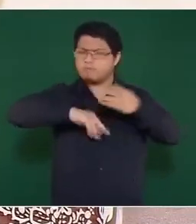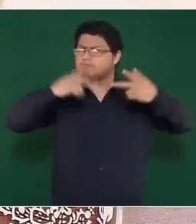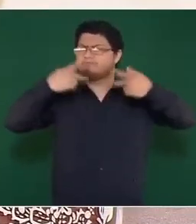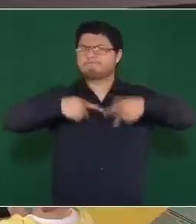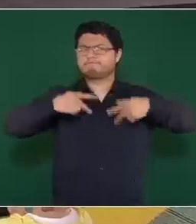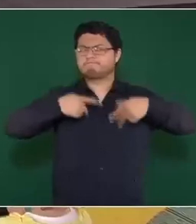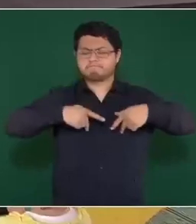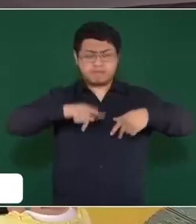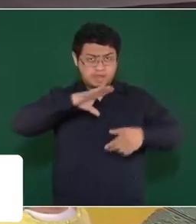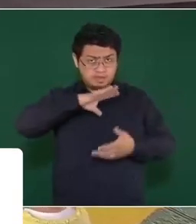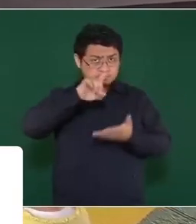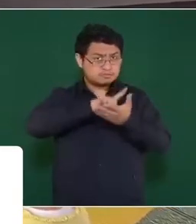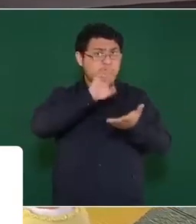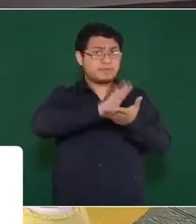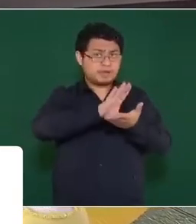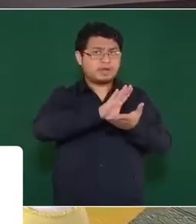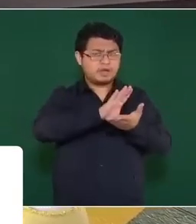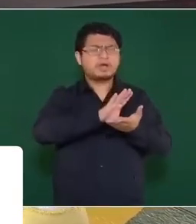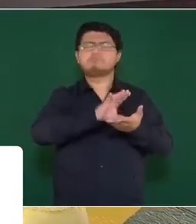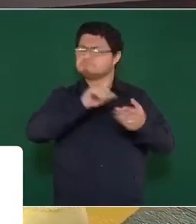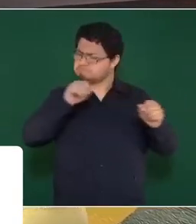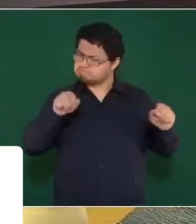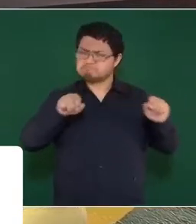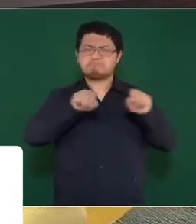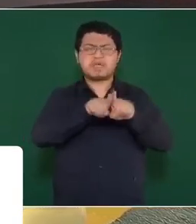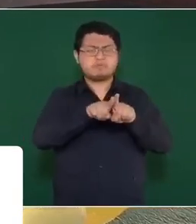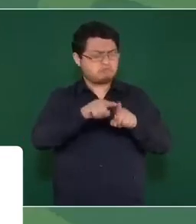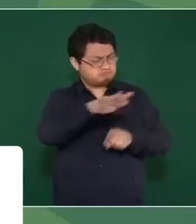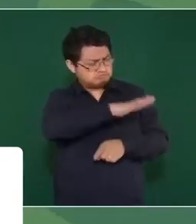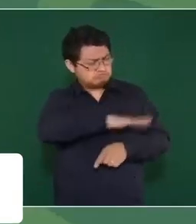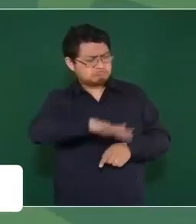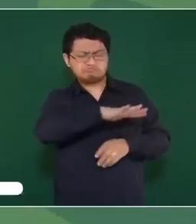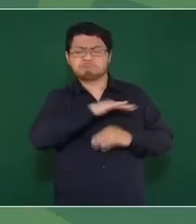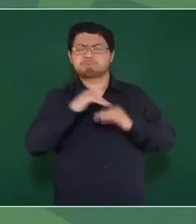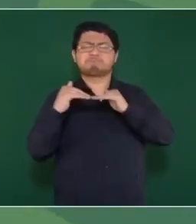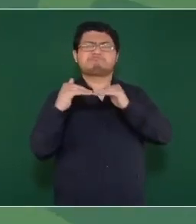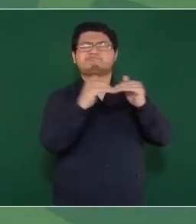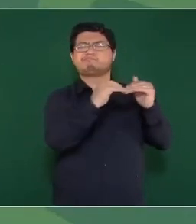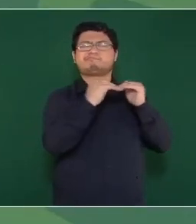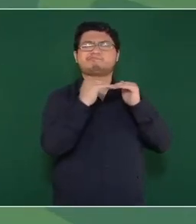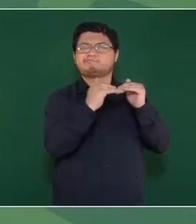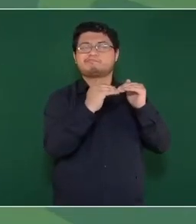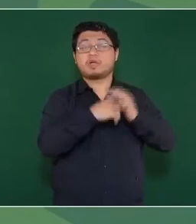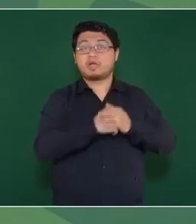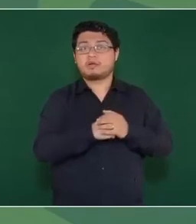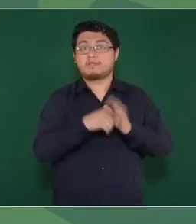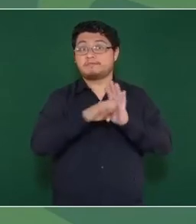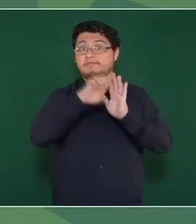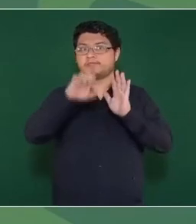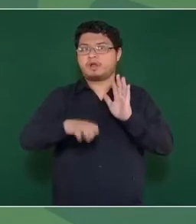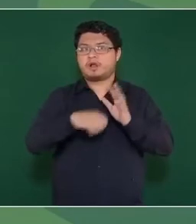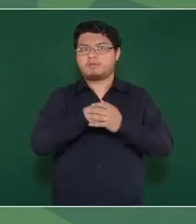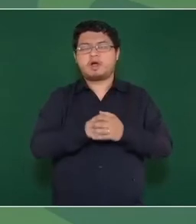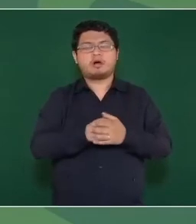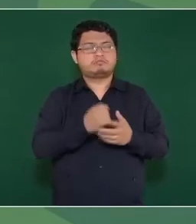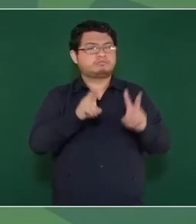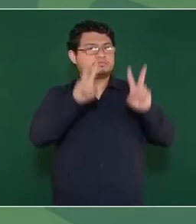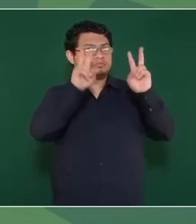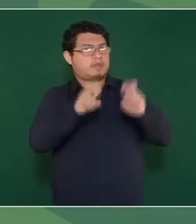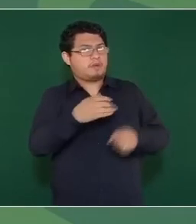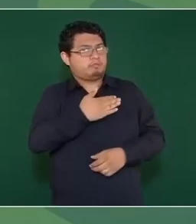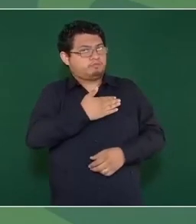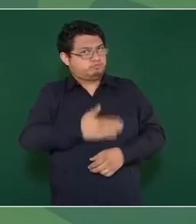ya los vehículos de Campeche, gracias a la intervención de nuestro presidente, ya no pagan en un acto de justicia,